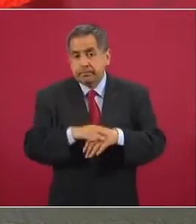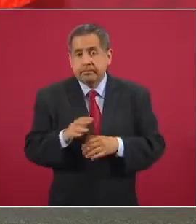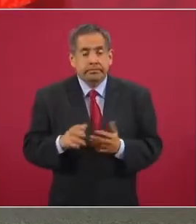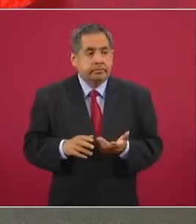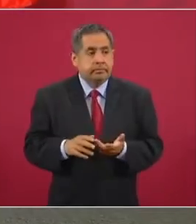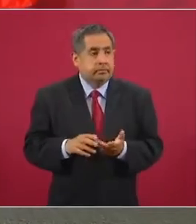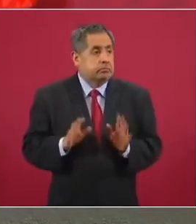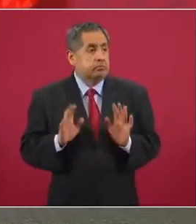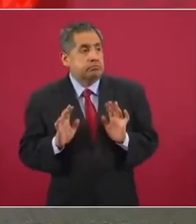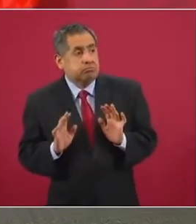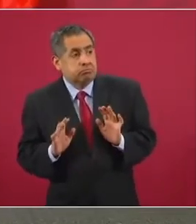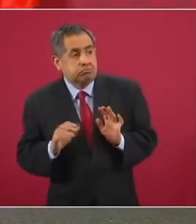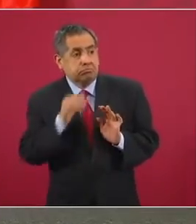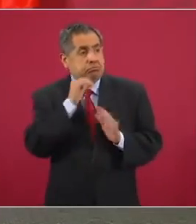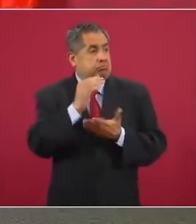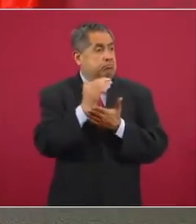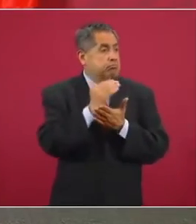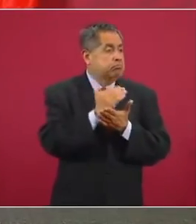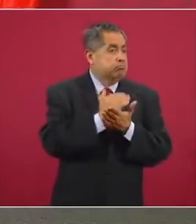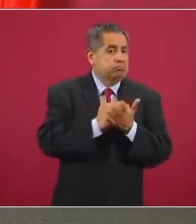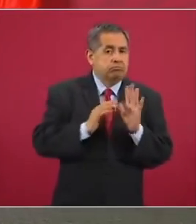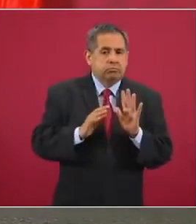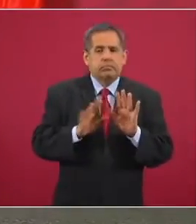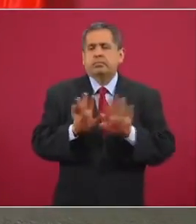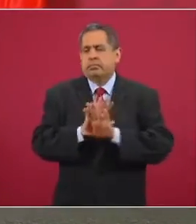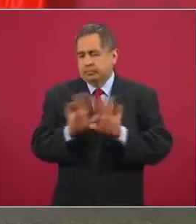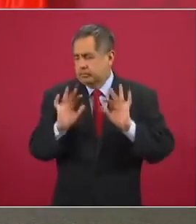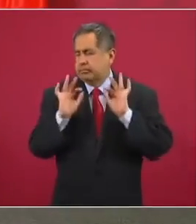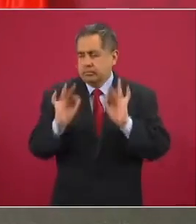misma ocupación que tenían antes, queremos